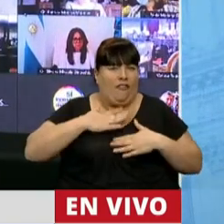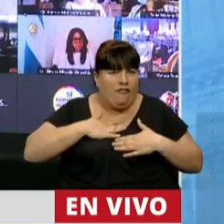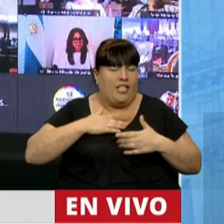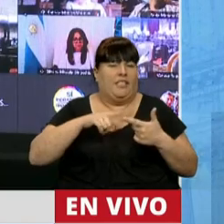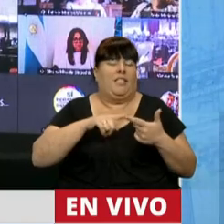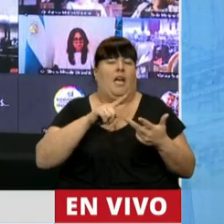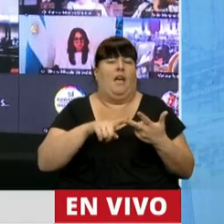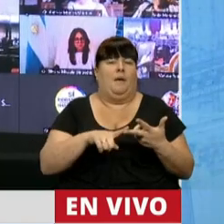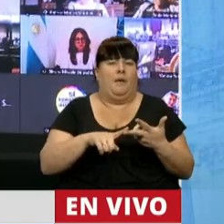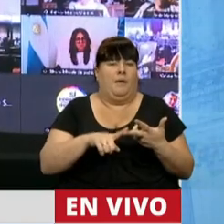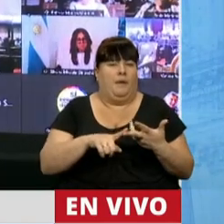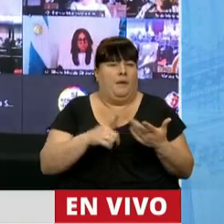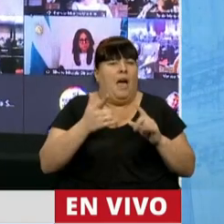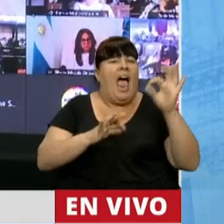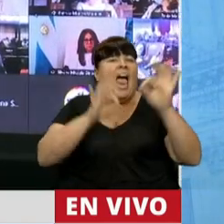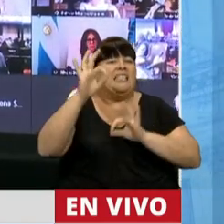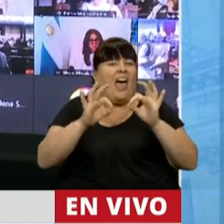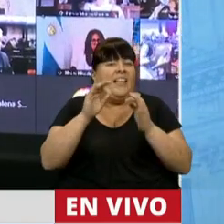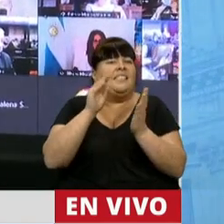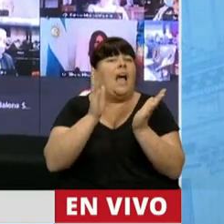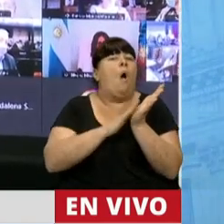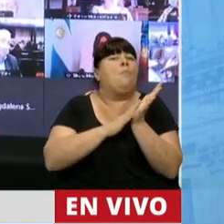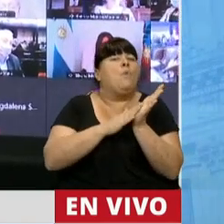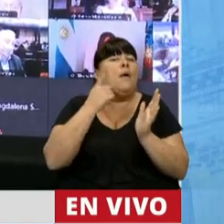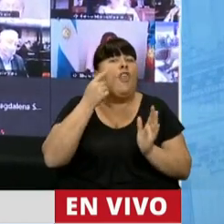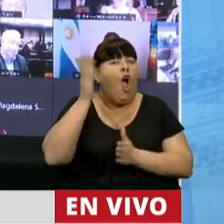y no hay estadística ni registros de esto,